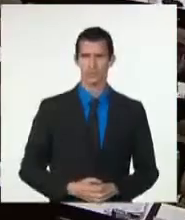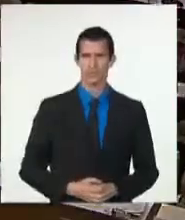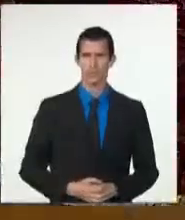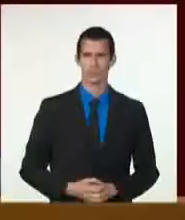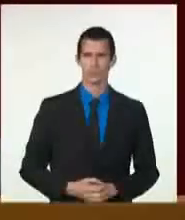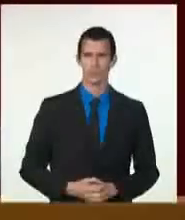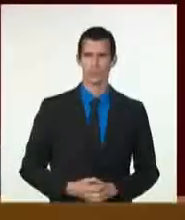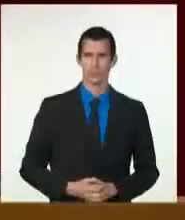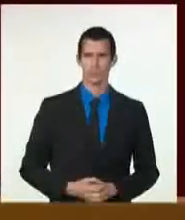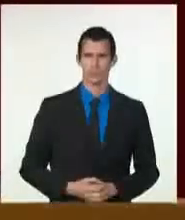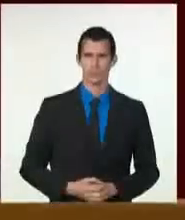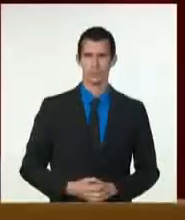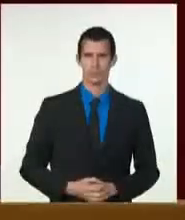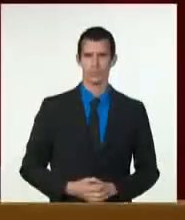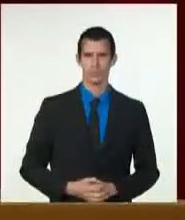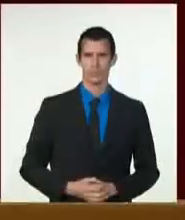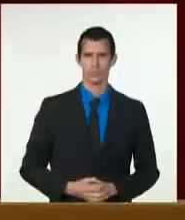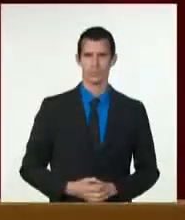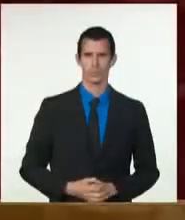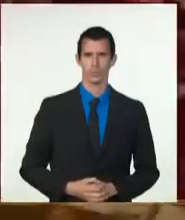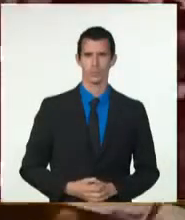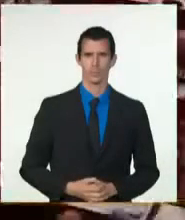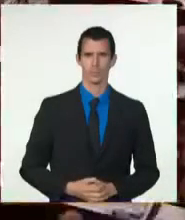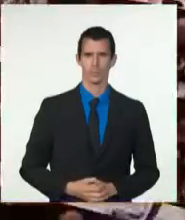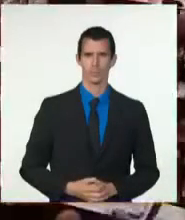¡Patria o muerte, venceremos!